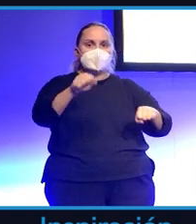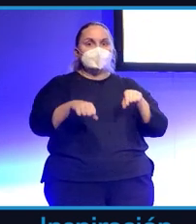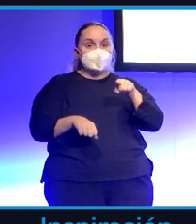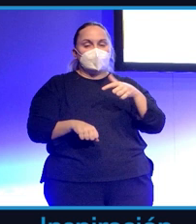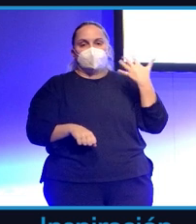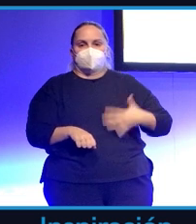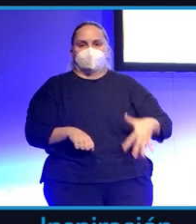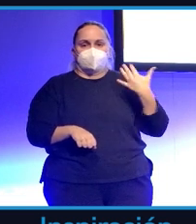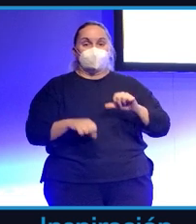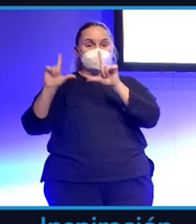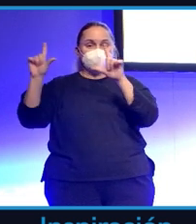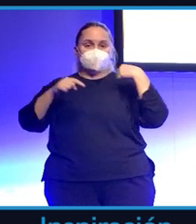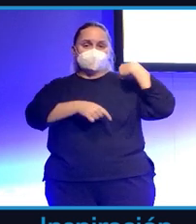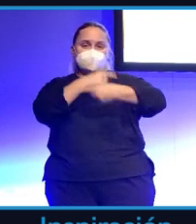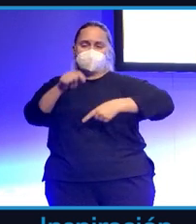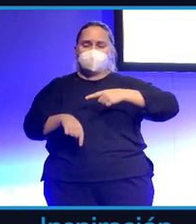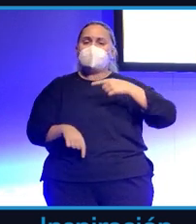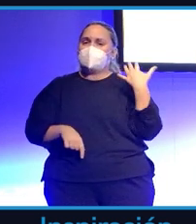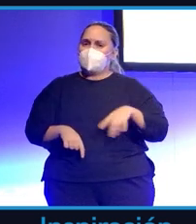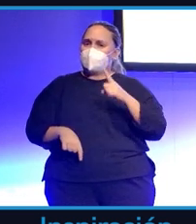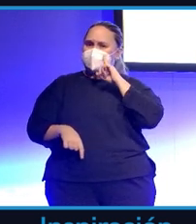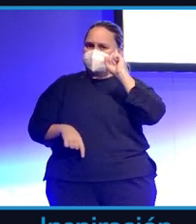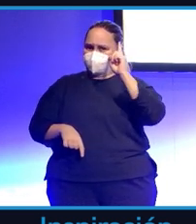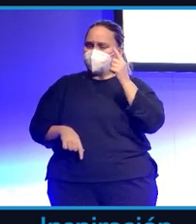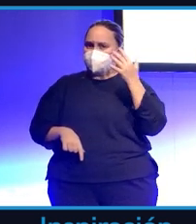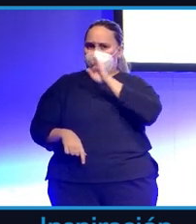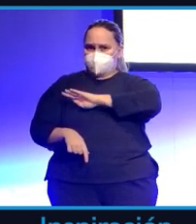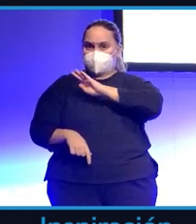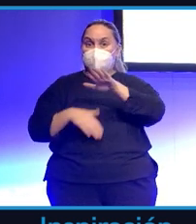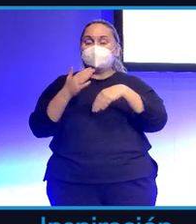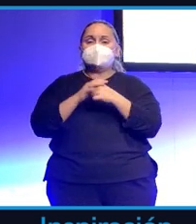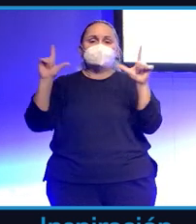las televisiones, incluso las televisiones de pago.